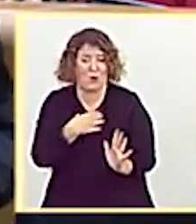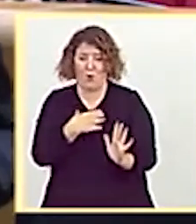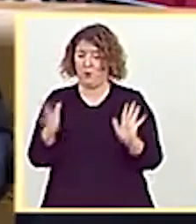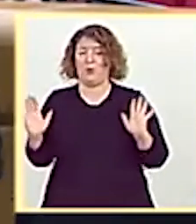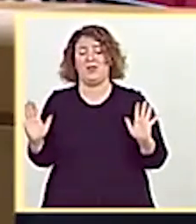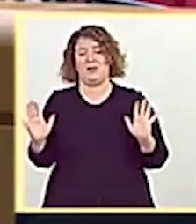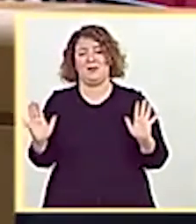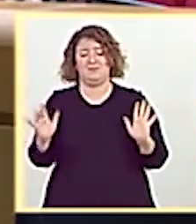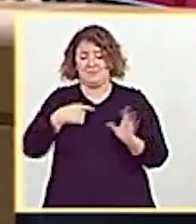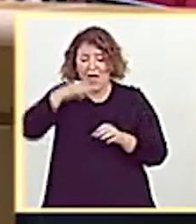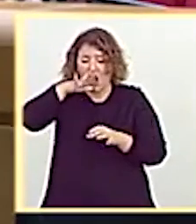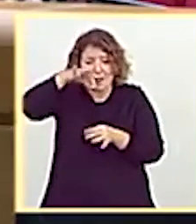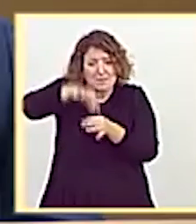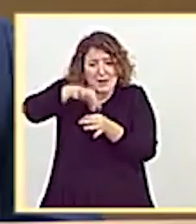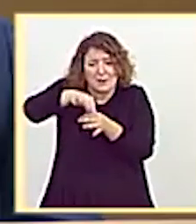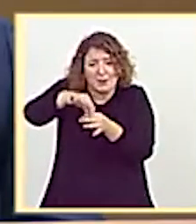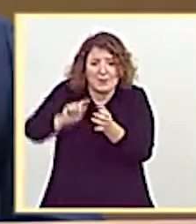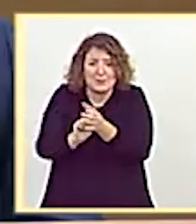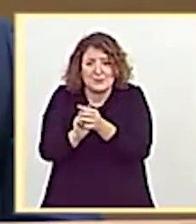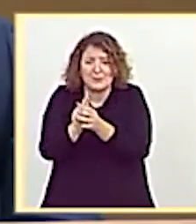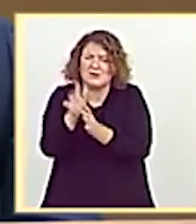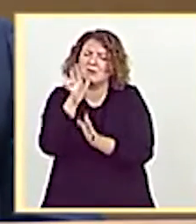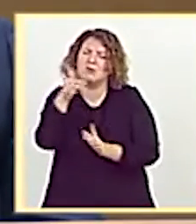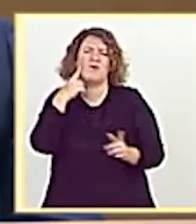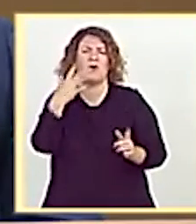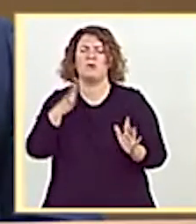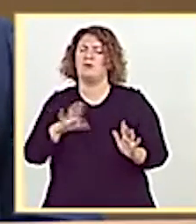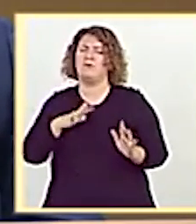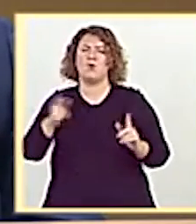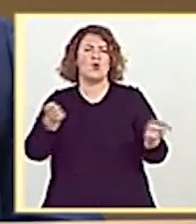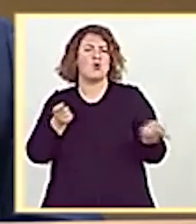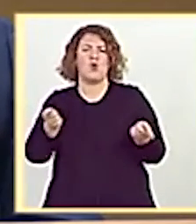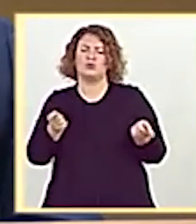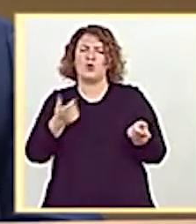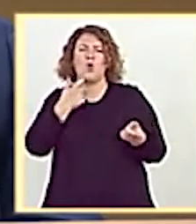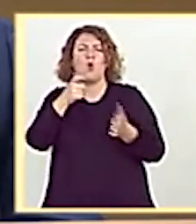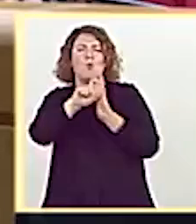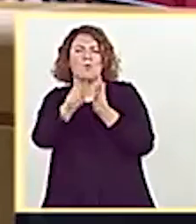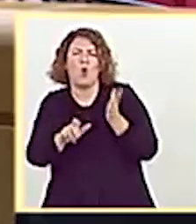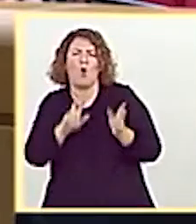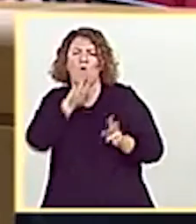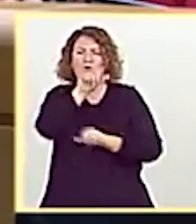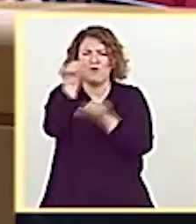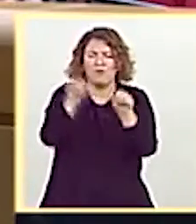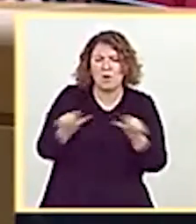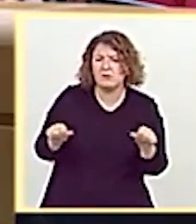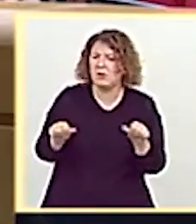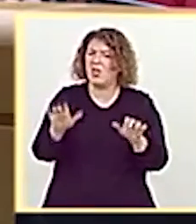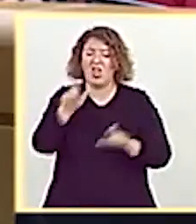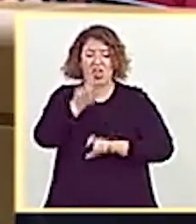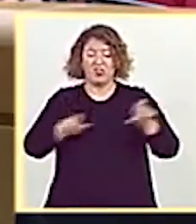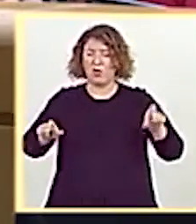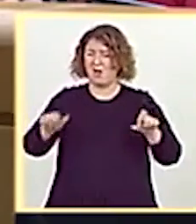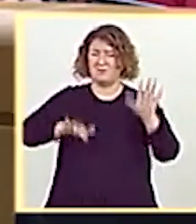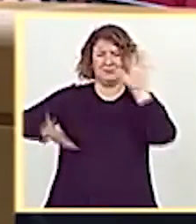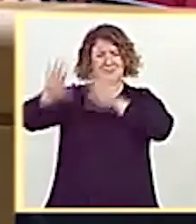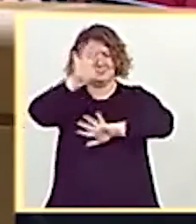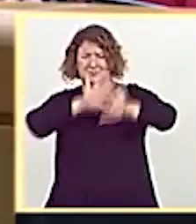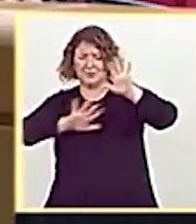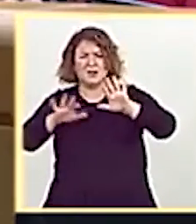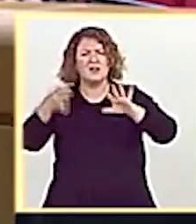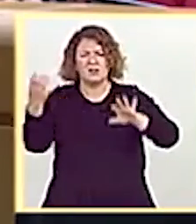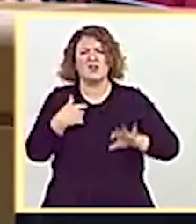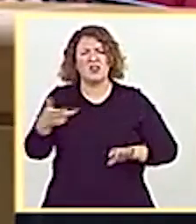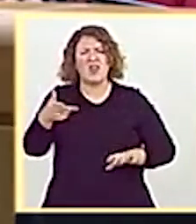pido que moderen su vocabulario y las ideas. No confundamos a la ciudadanía. La ciudadanía tiene derecho a estar bien